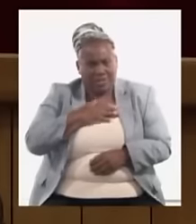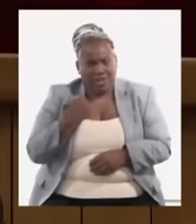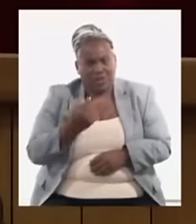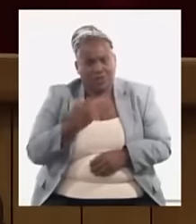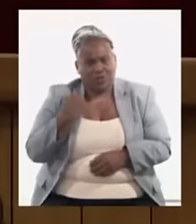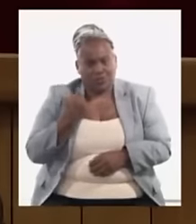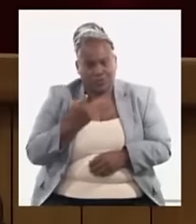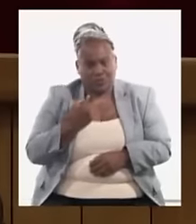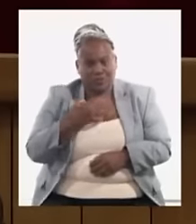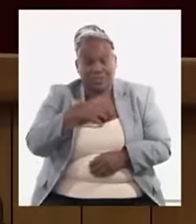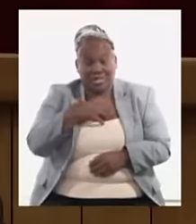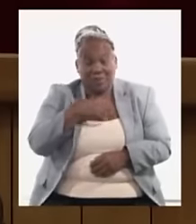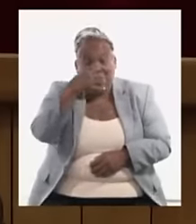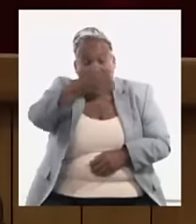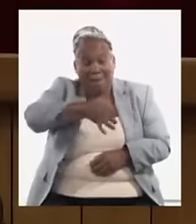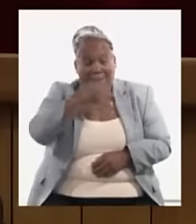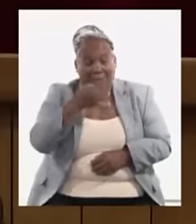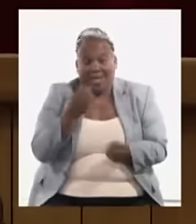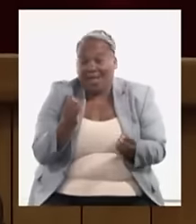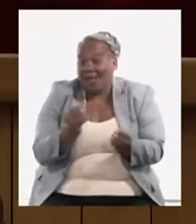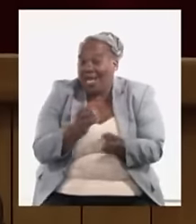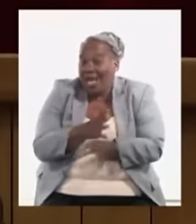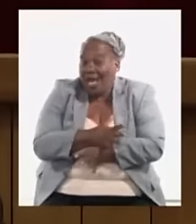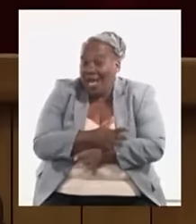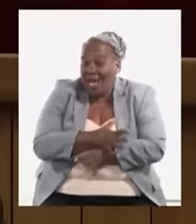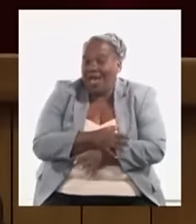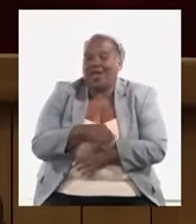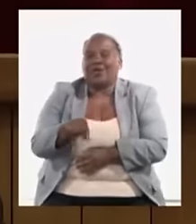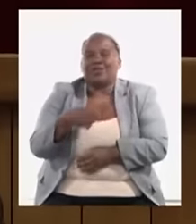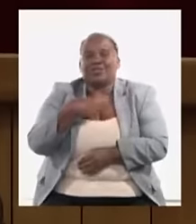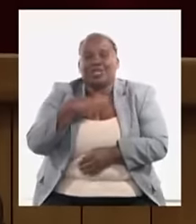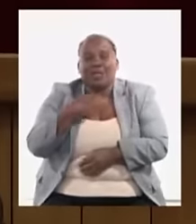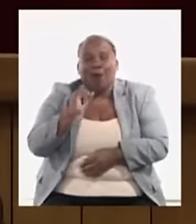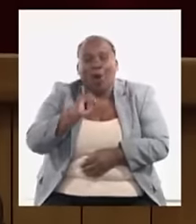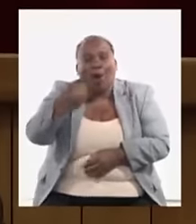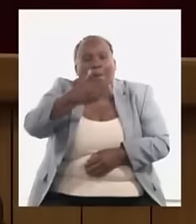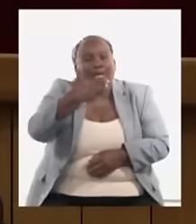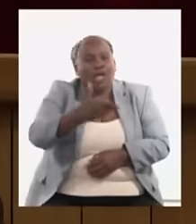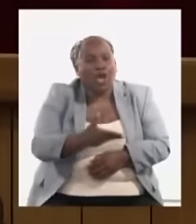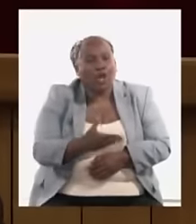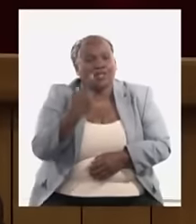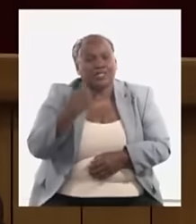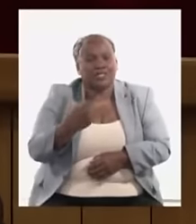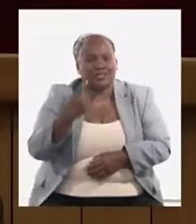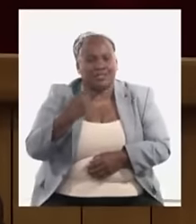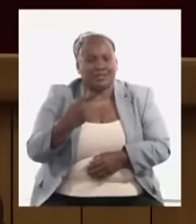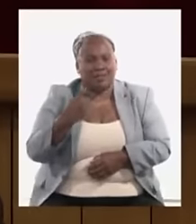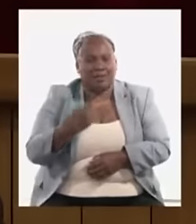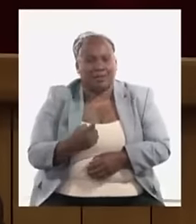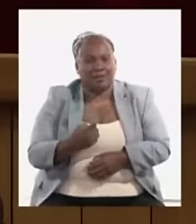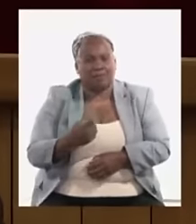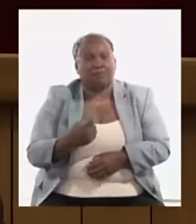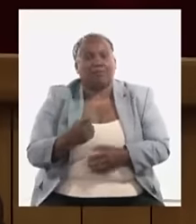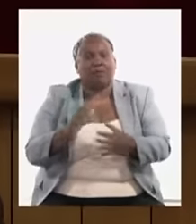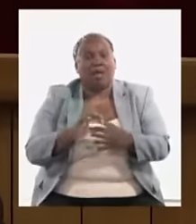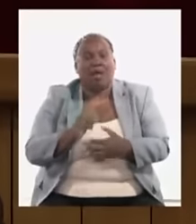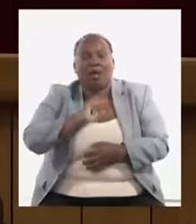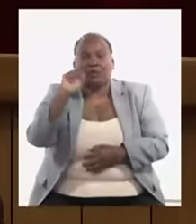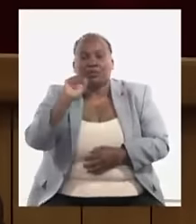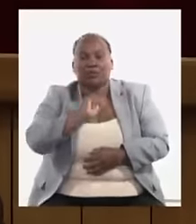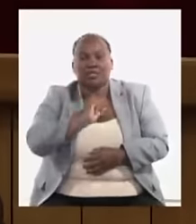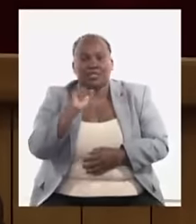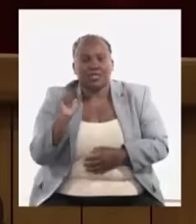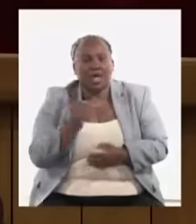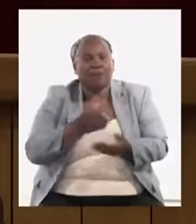se lo tengo que explicar a pesar de que hay opiniones dentro de la población nosotros necesitamos garantizar una oferta